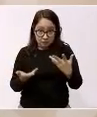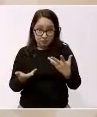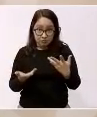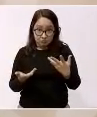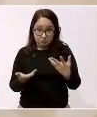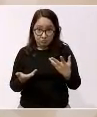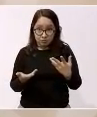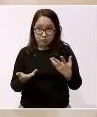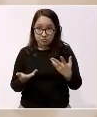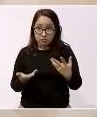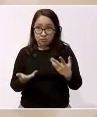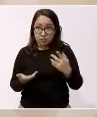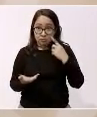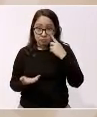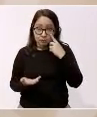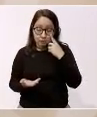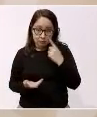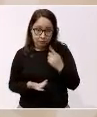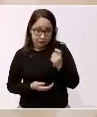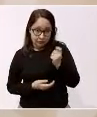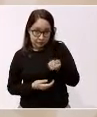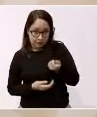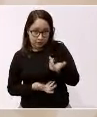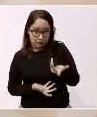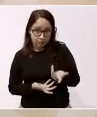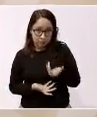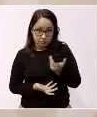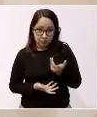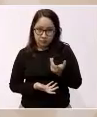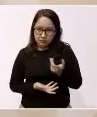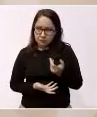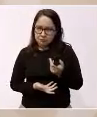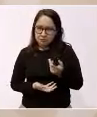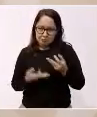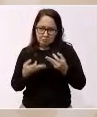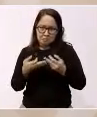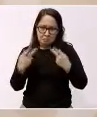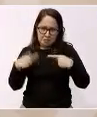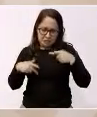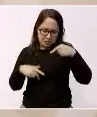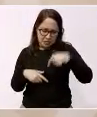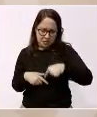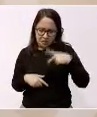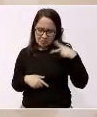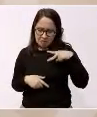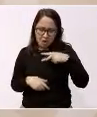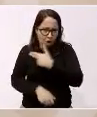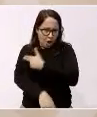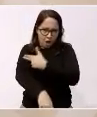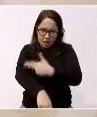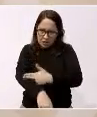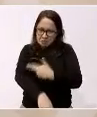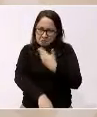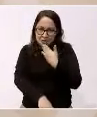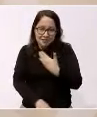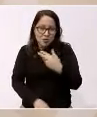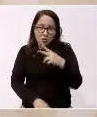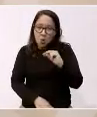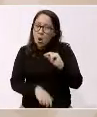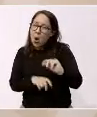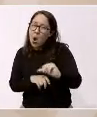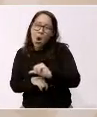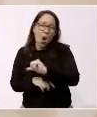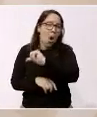veracruzanos que son muy honestos y derechos, no, sino